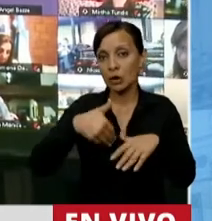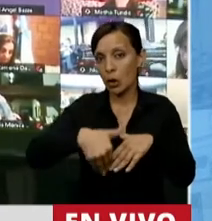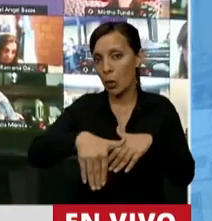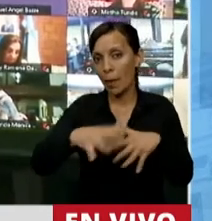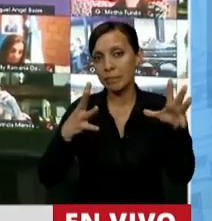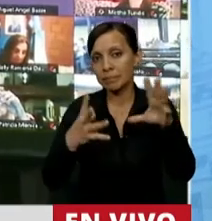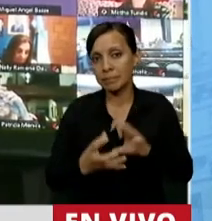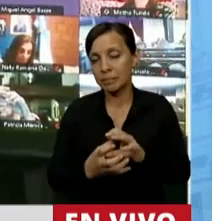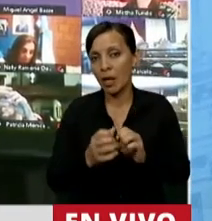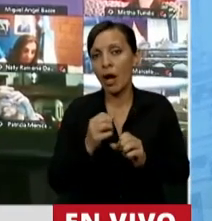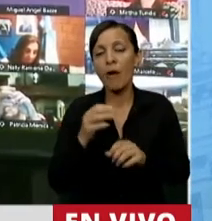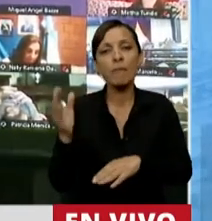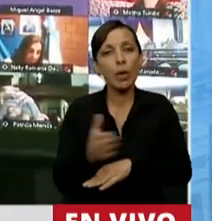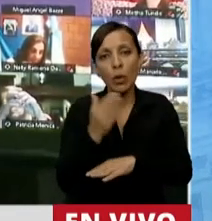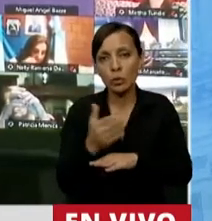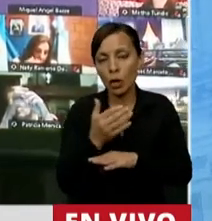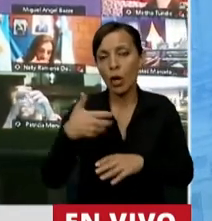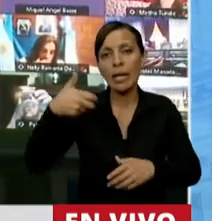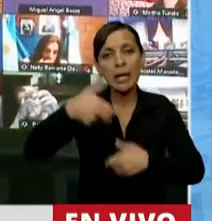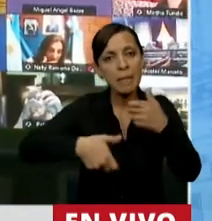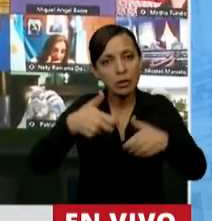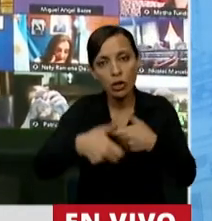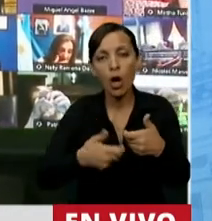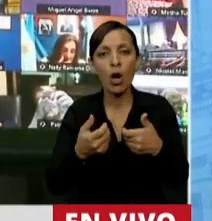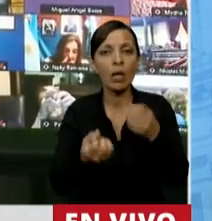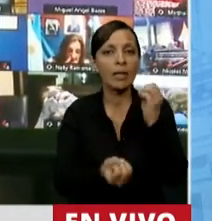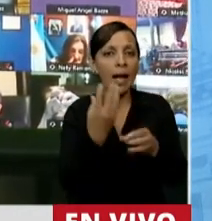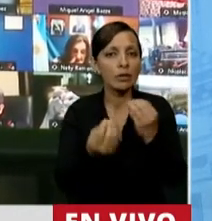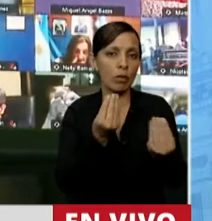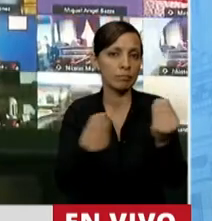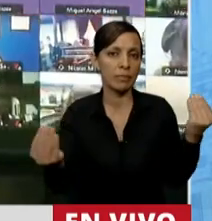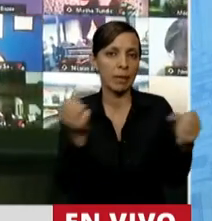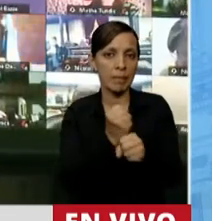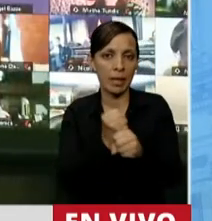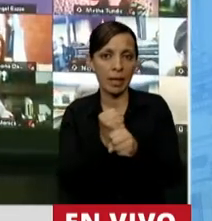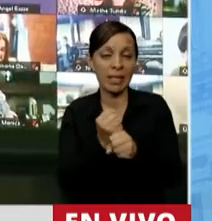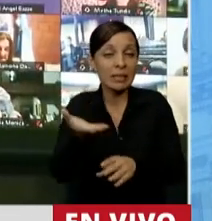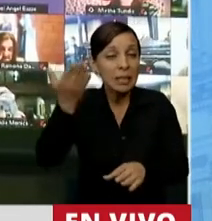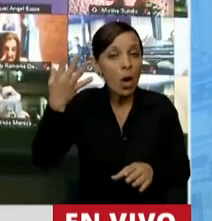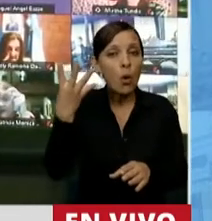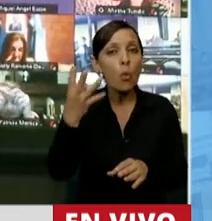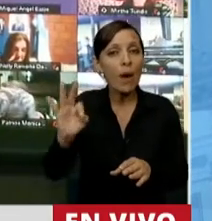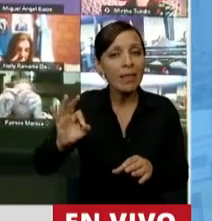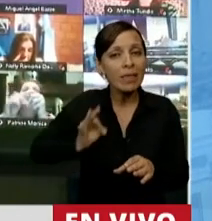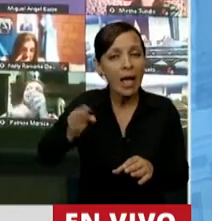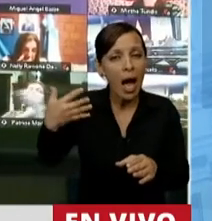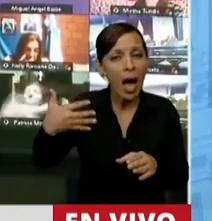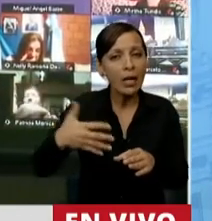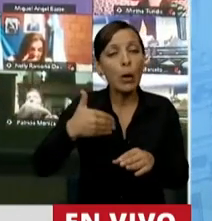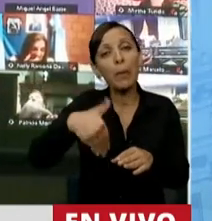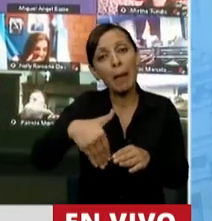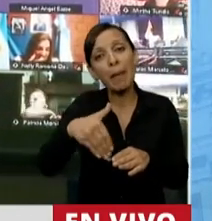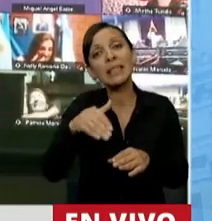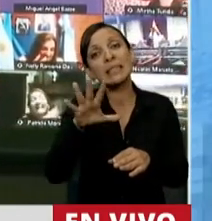severamente la producción, la inversión y la generación de empleo. Con más de cuatro décadas, casi cinco